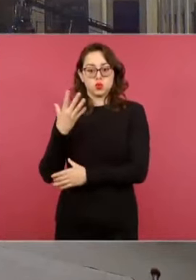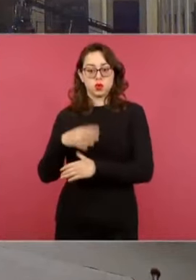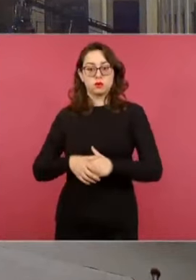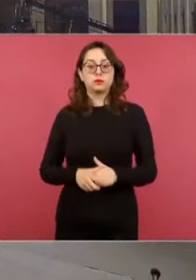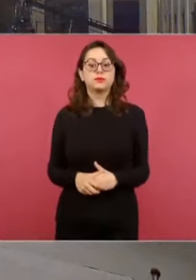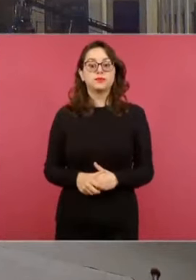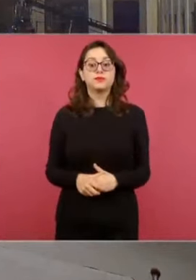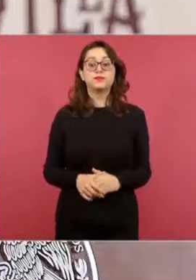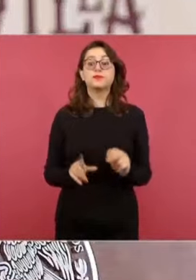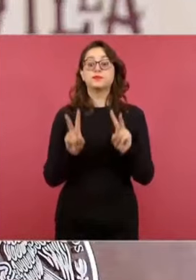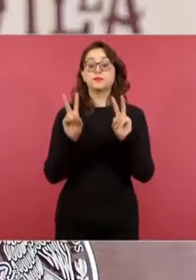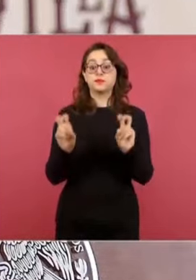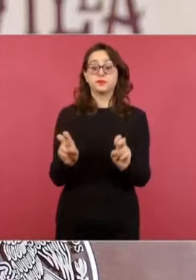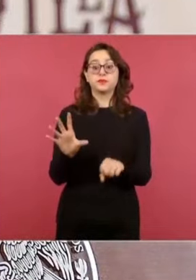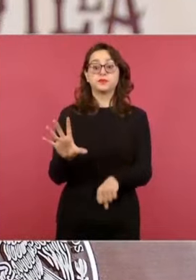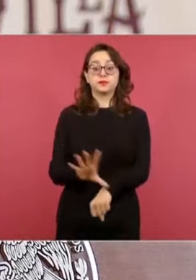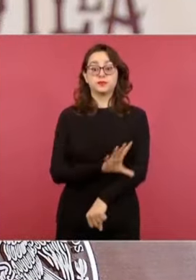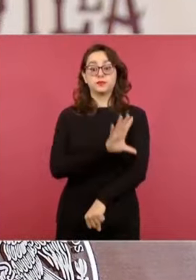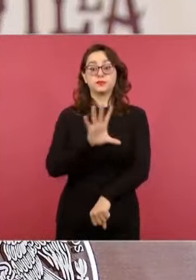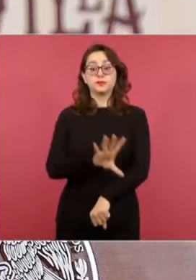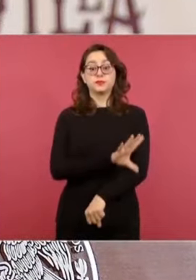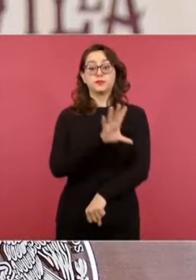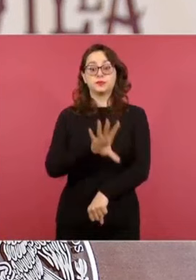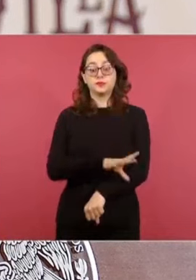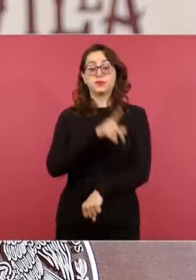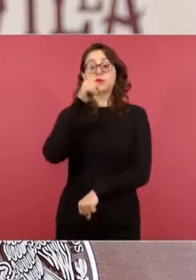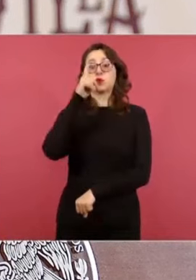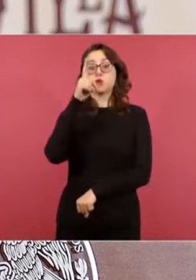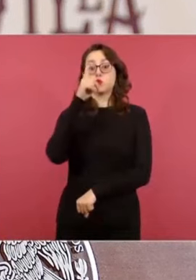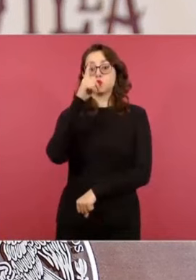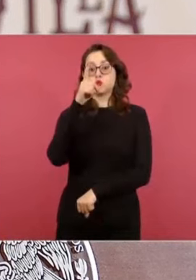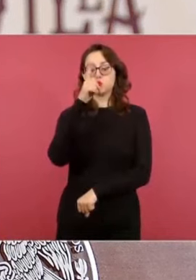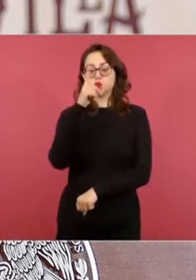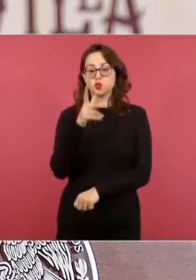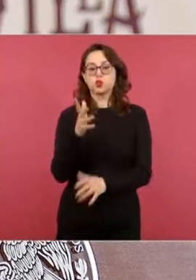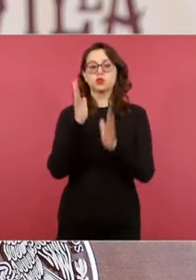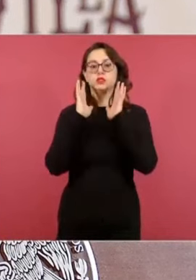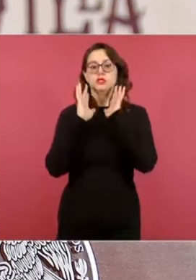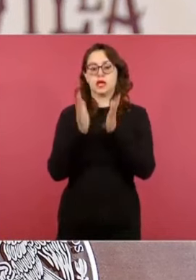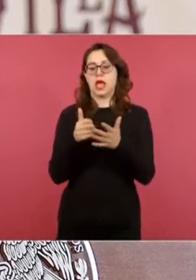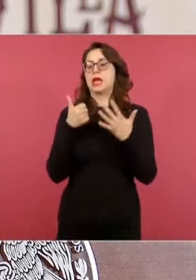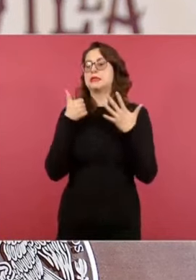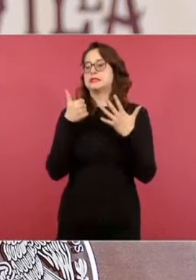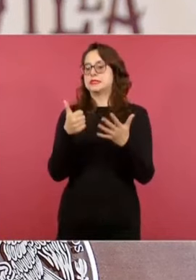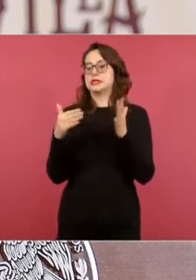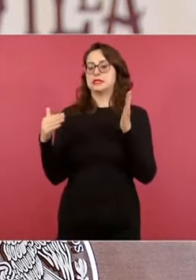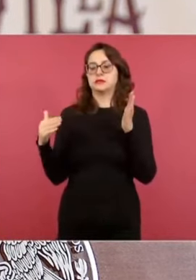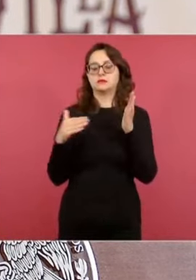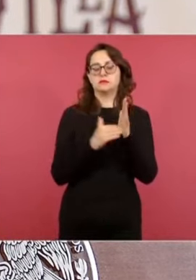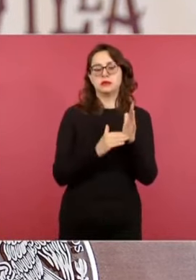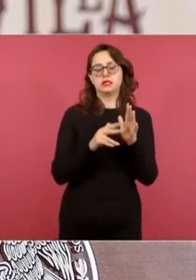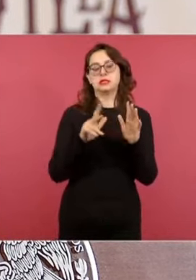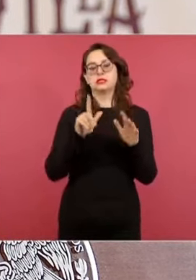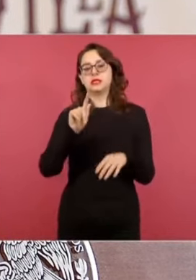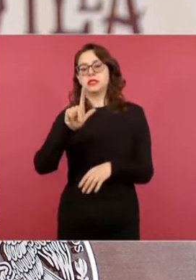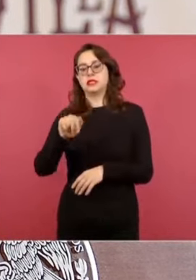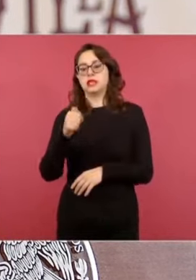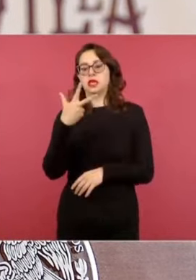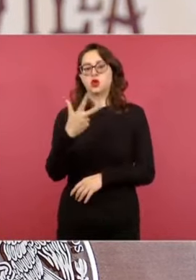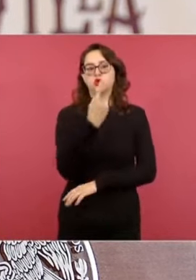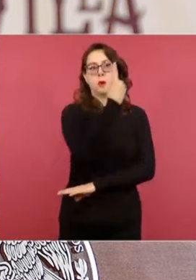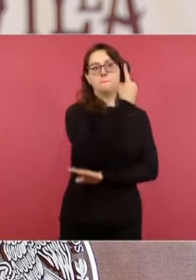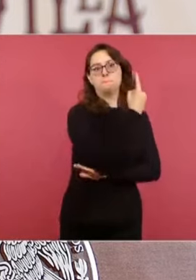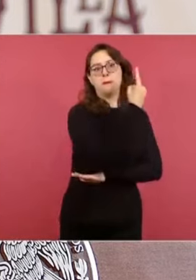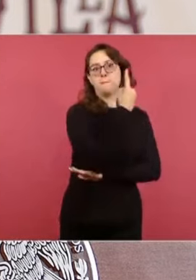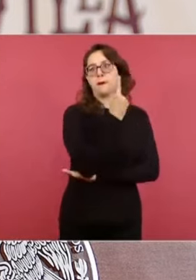electrificación para la tracción de los trenes, ya contamos con seis mil 78 postes colocados de